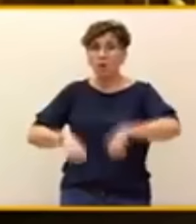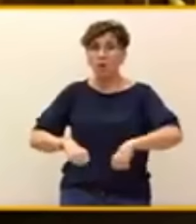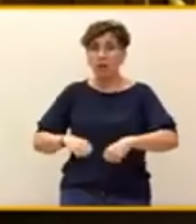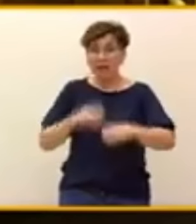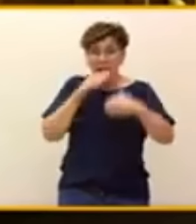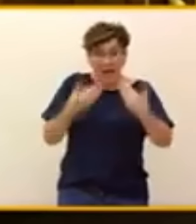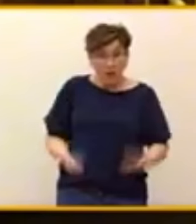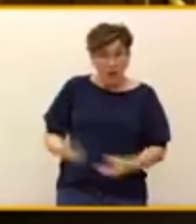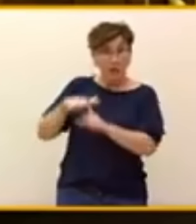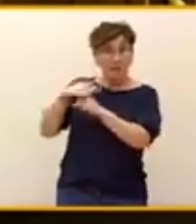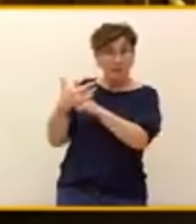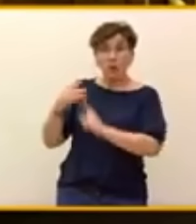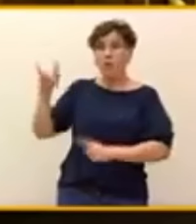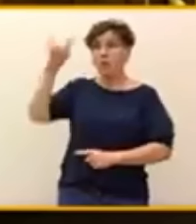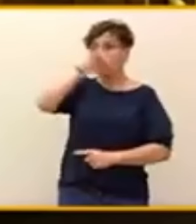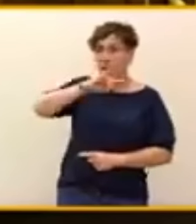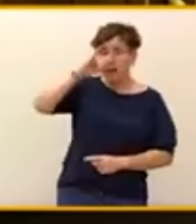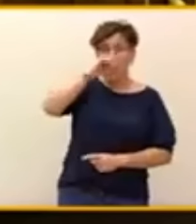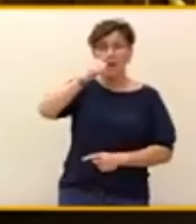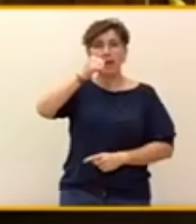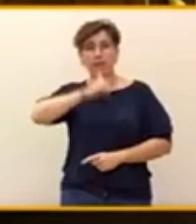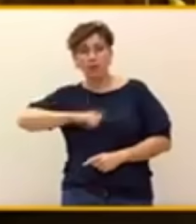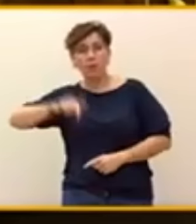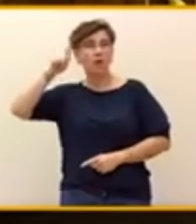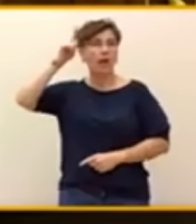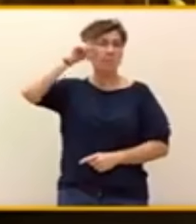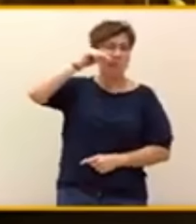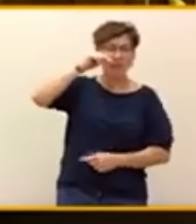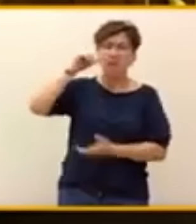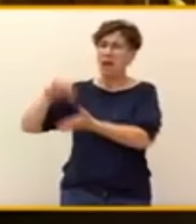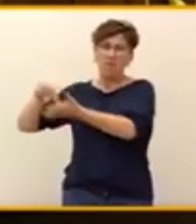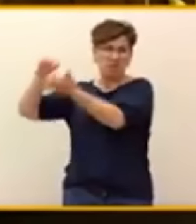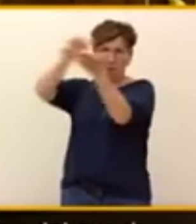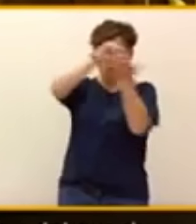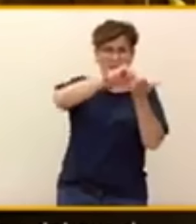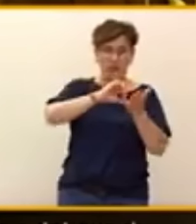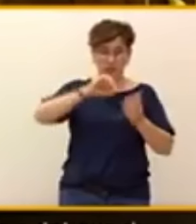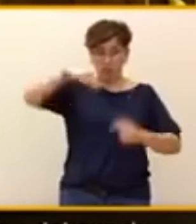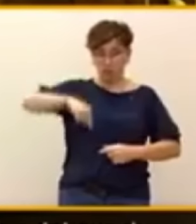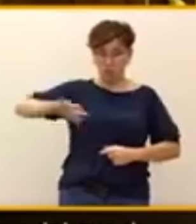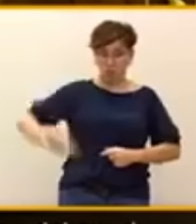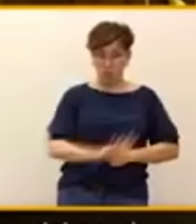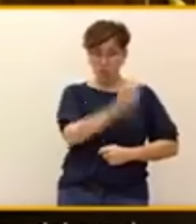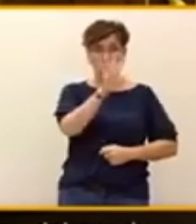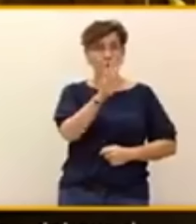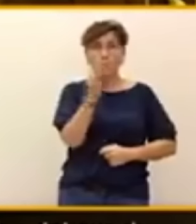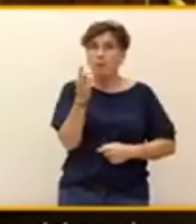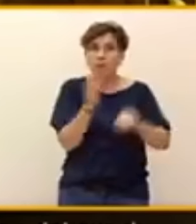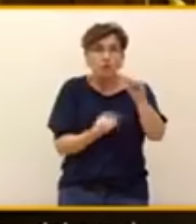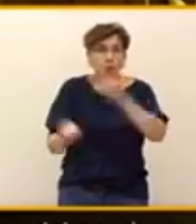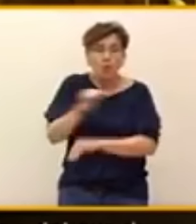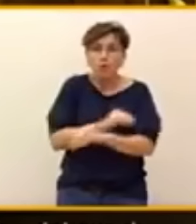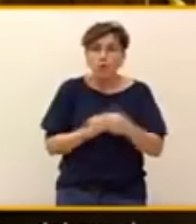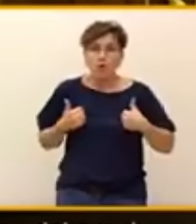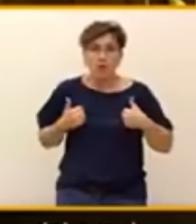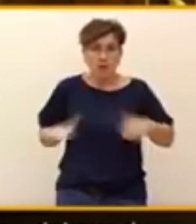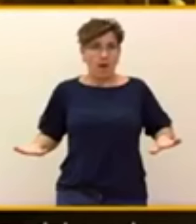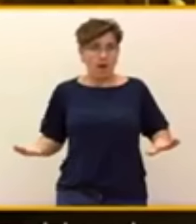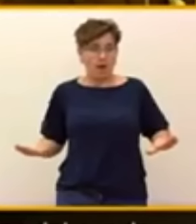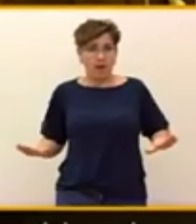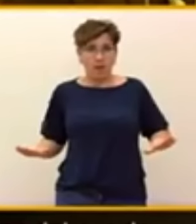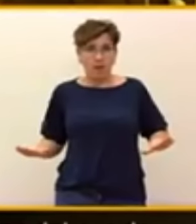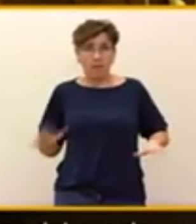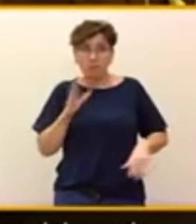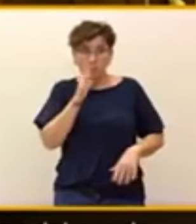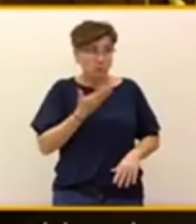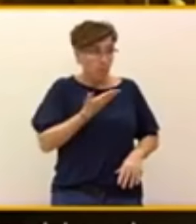ciudades del sur de España, hay que buscar una solución. Y por eso, señor presidente, nosotros no rechazamos en